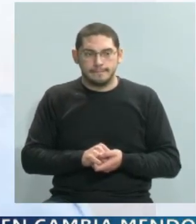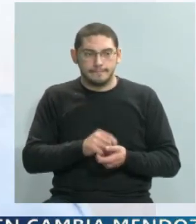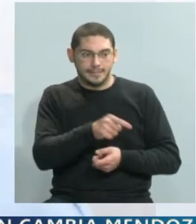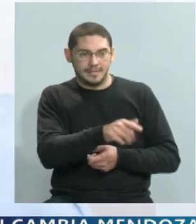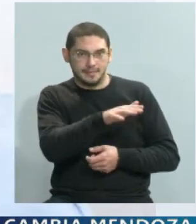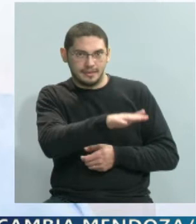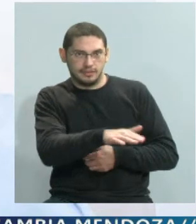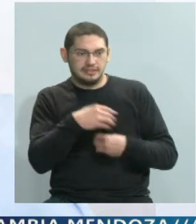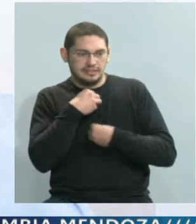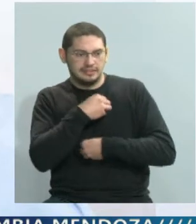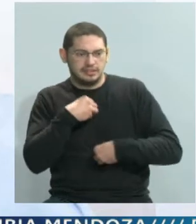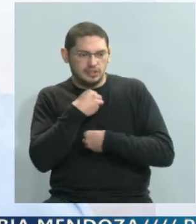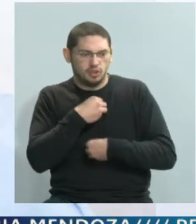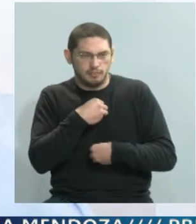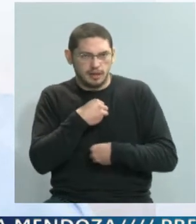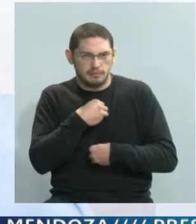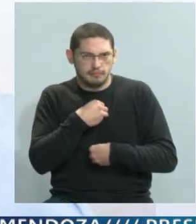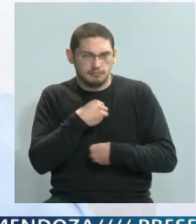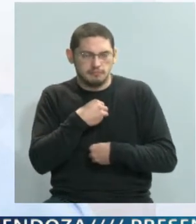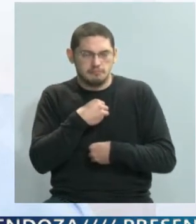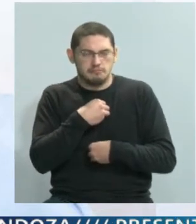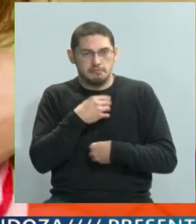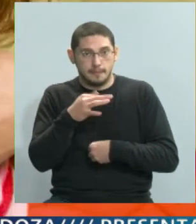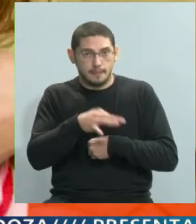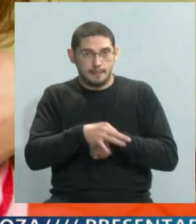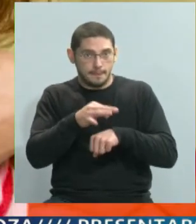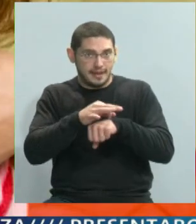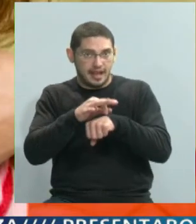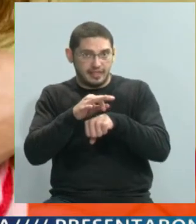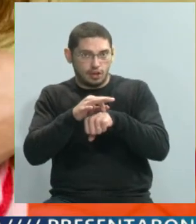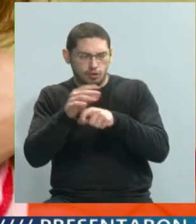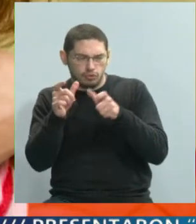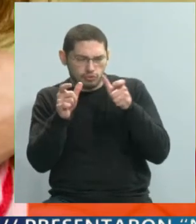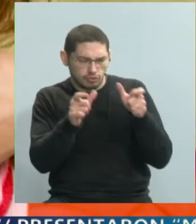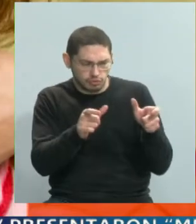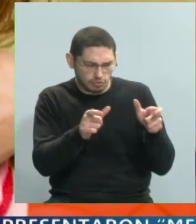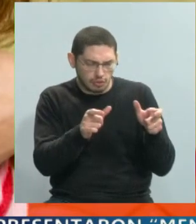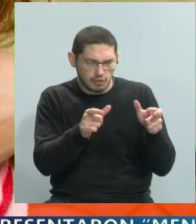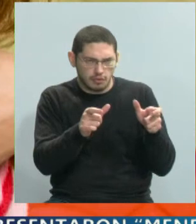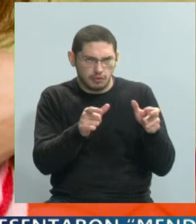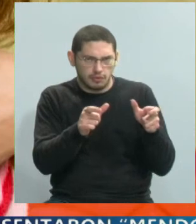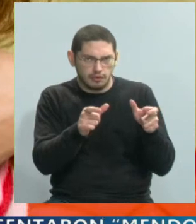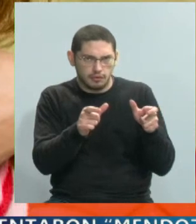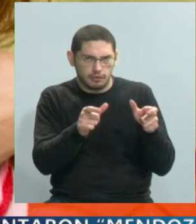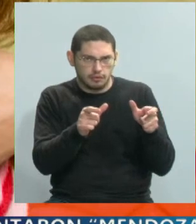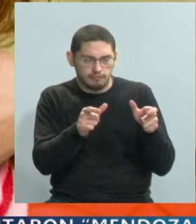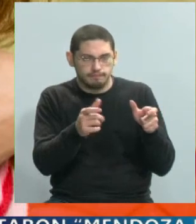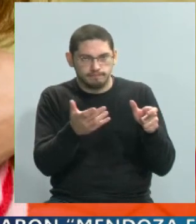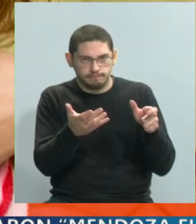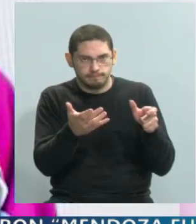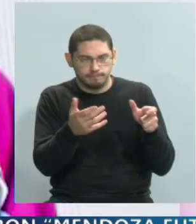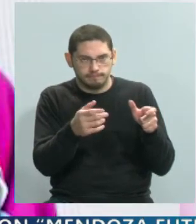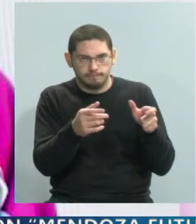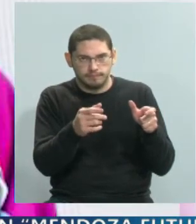llevan, luego que cuando interviene el equipo médico, suele ser mucho más